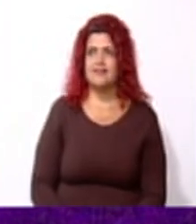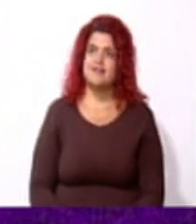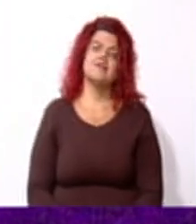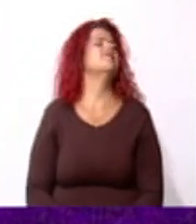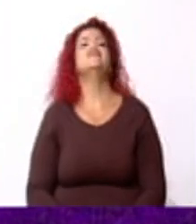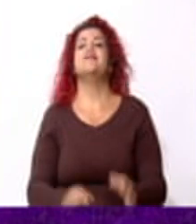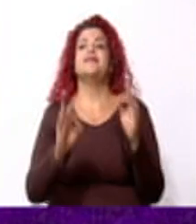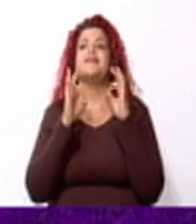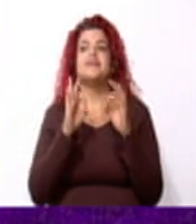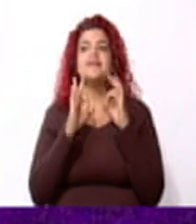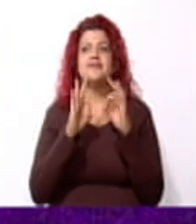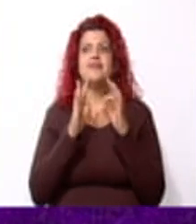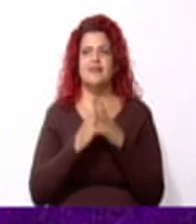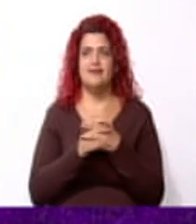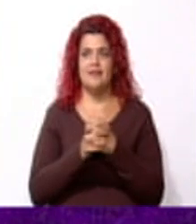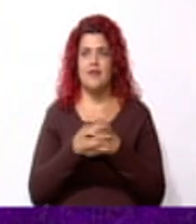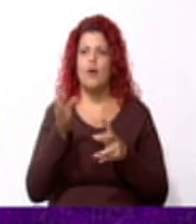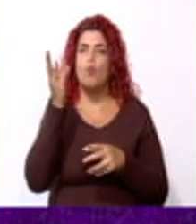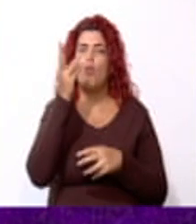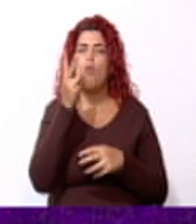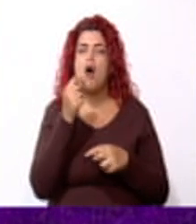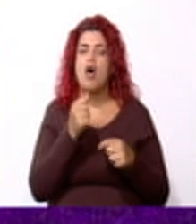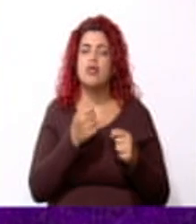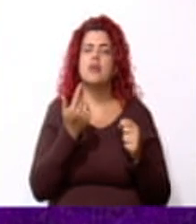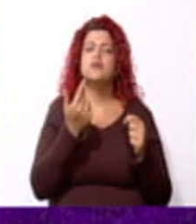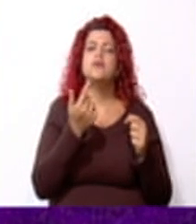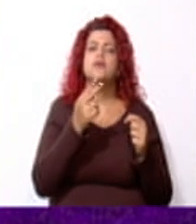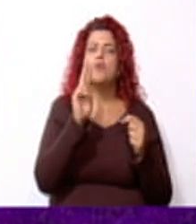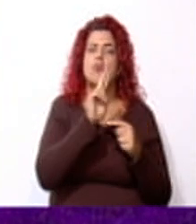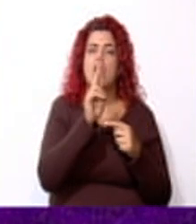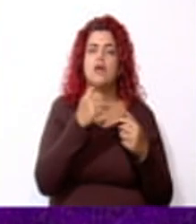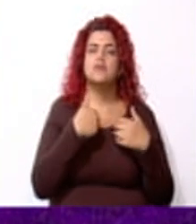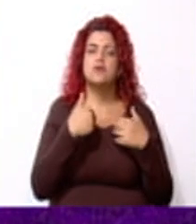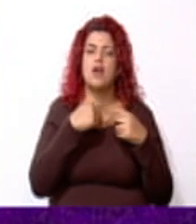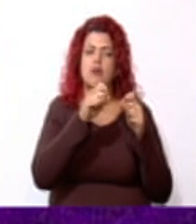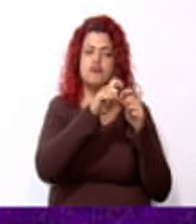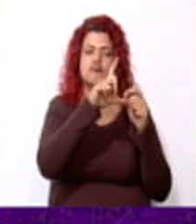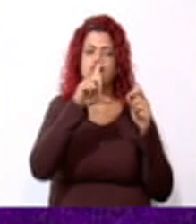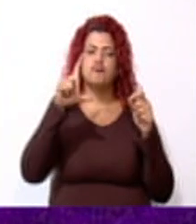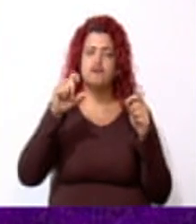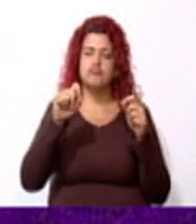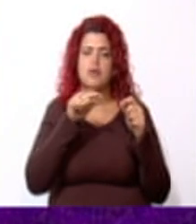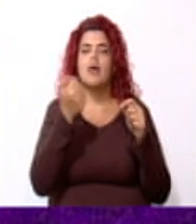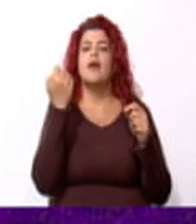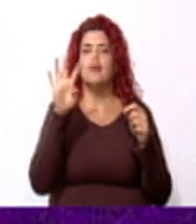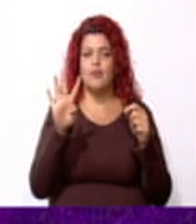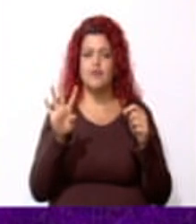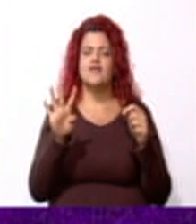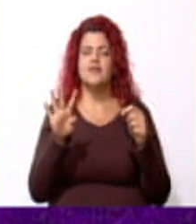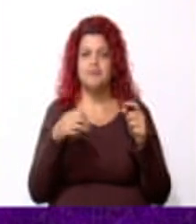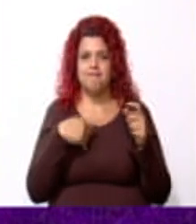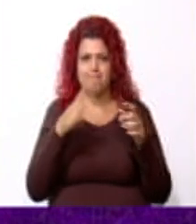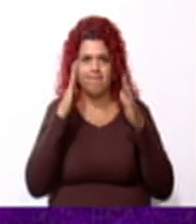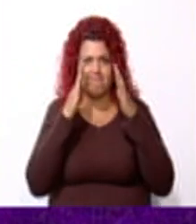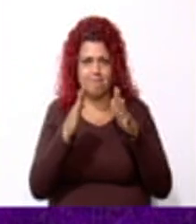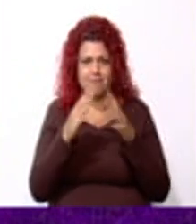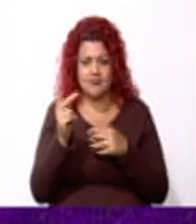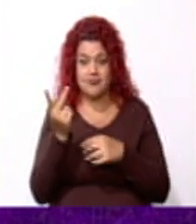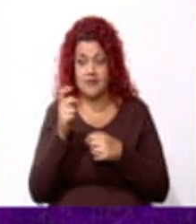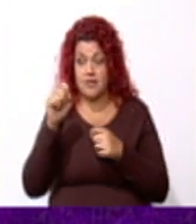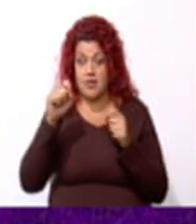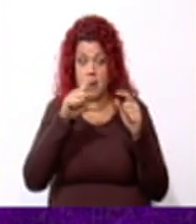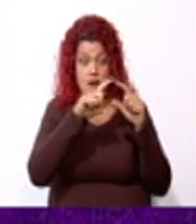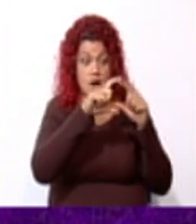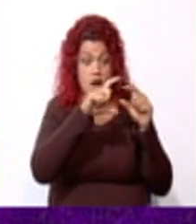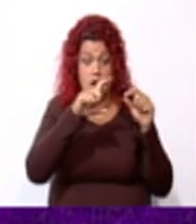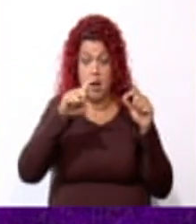Muy bien. ¿Cuántas unidades tiene este rectángulo? Catorce. Entonces, observemos. Los dos lados largos